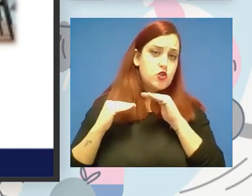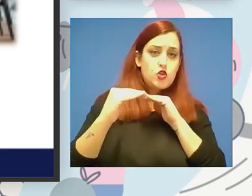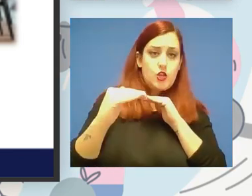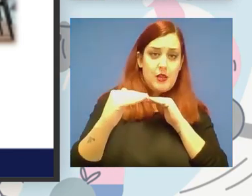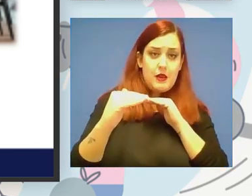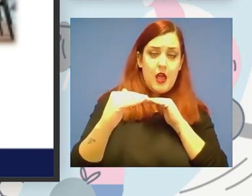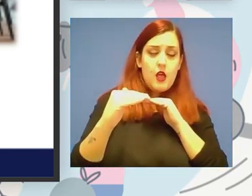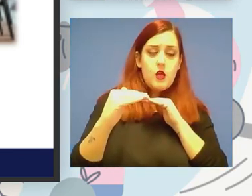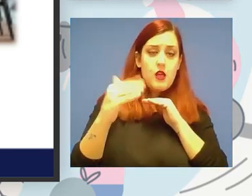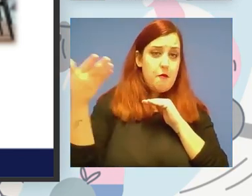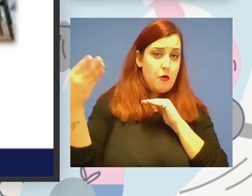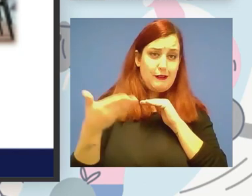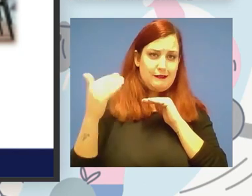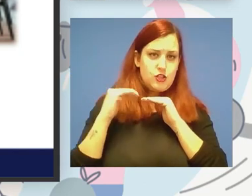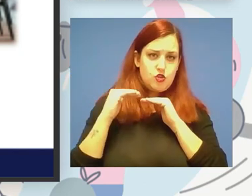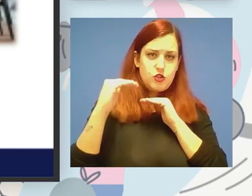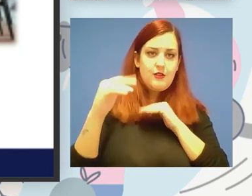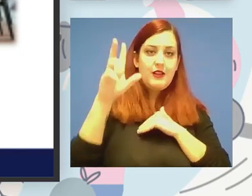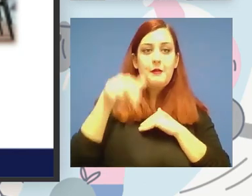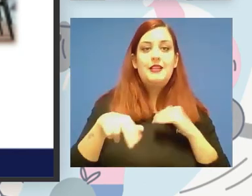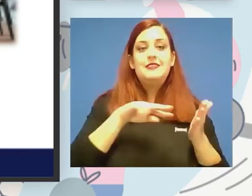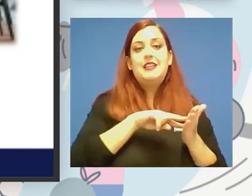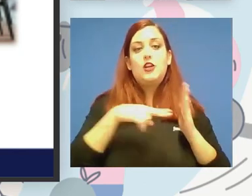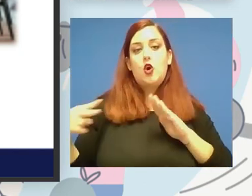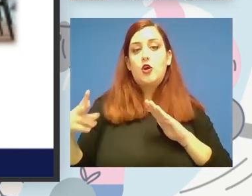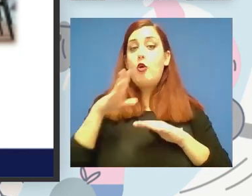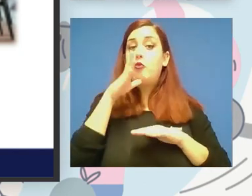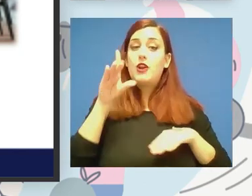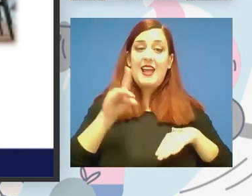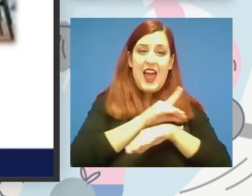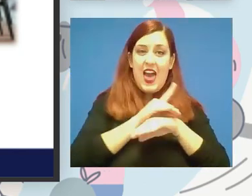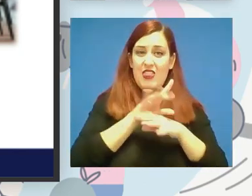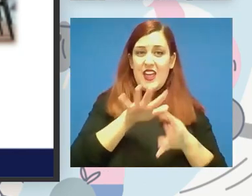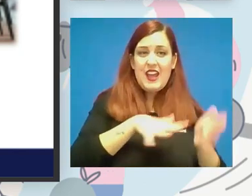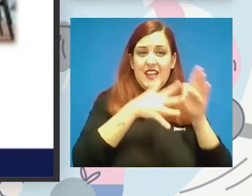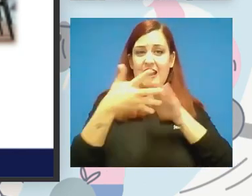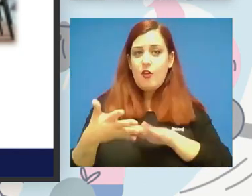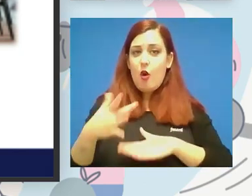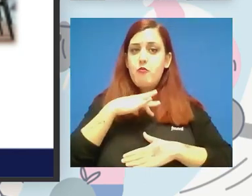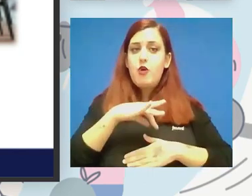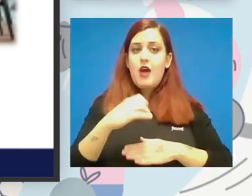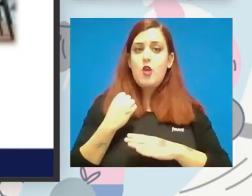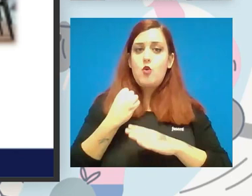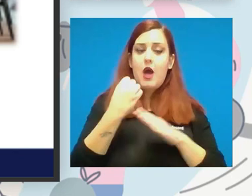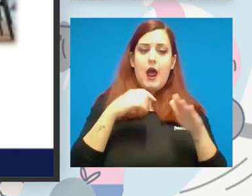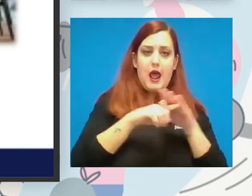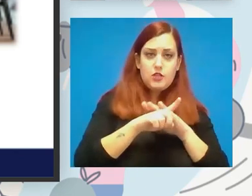por qué y tecnológico porque ahora mismo la digitalización y todo lo que sean herramientas que nos puedan ayudar a la gestión a la identificación al entrenamiento